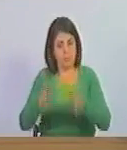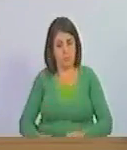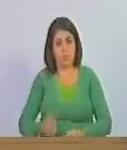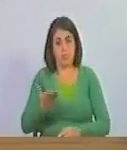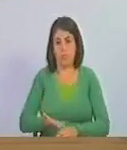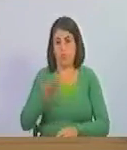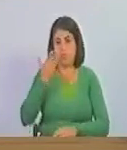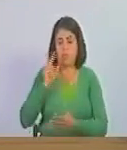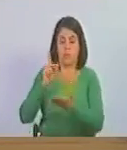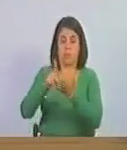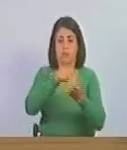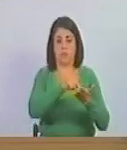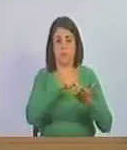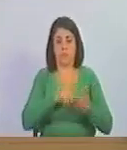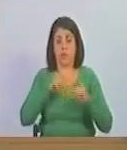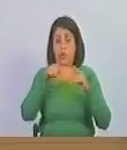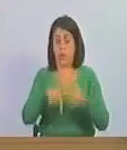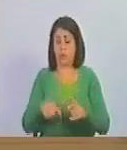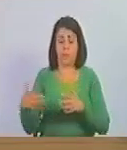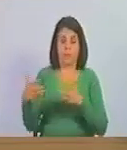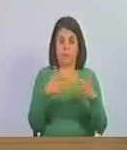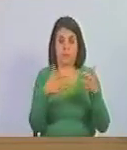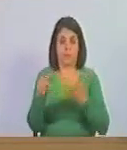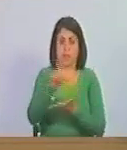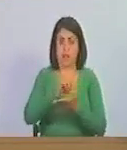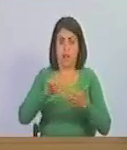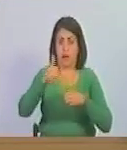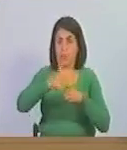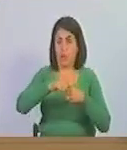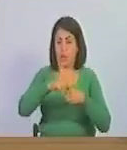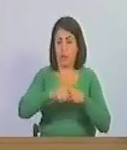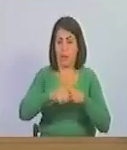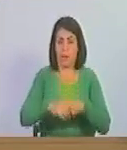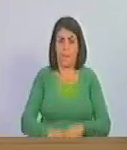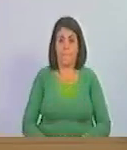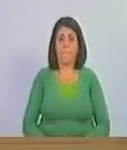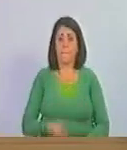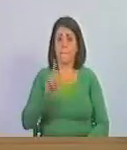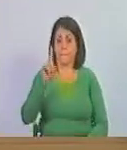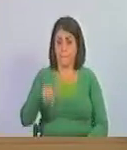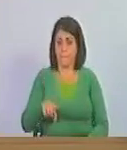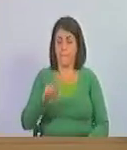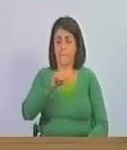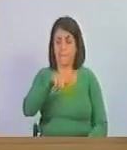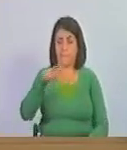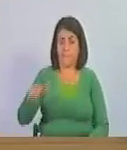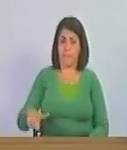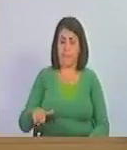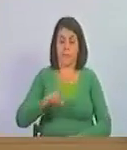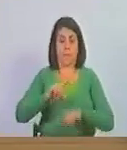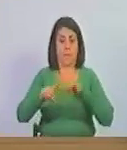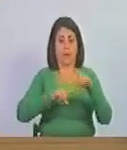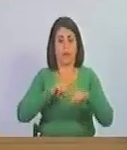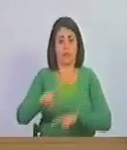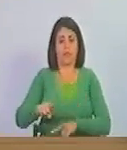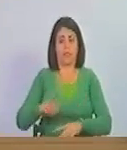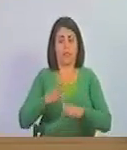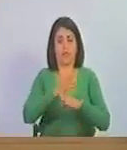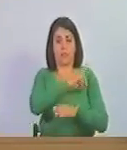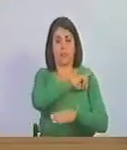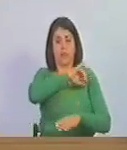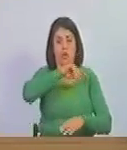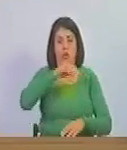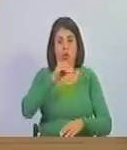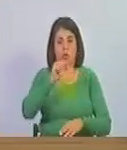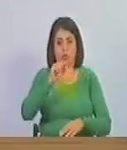significativa participación en la batalla naval del lago de Maracaibo donde los patriotas bajo el mando del contraalmirante José